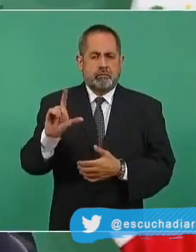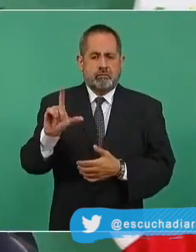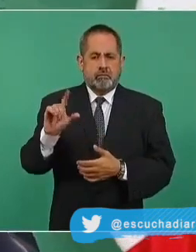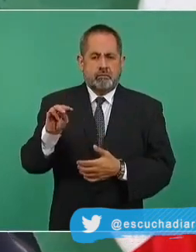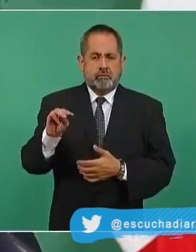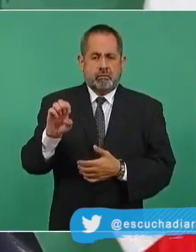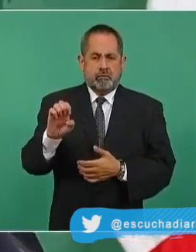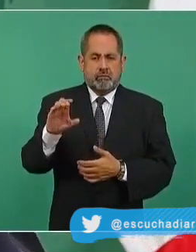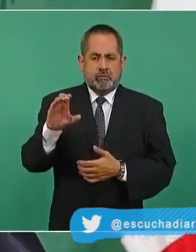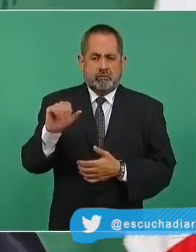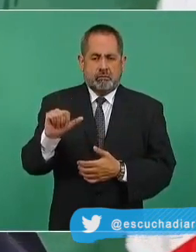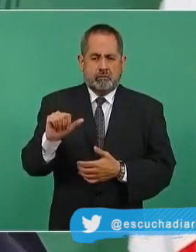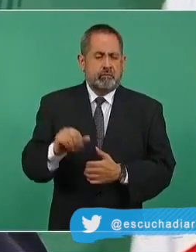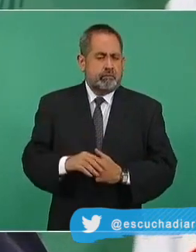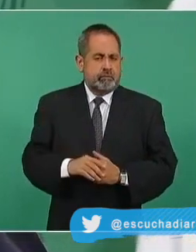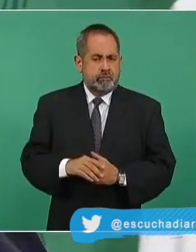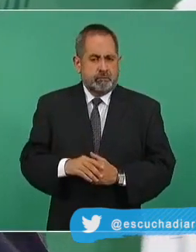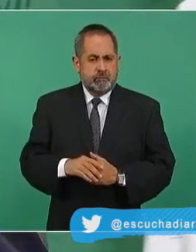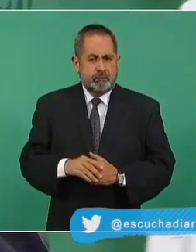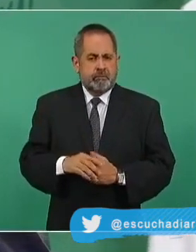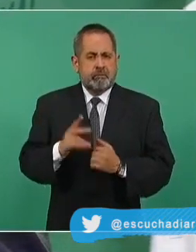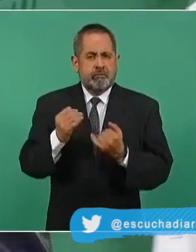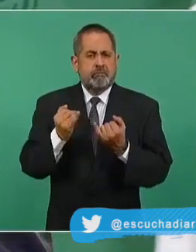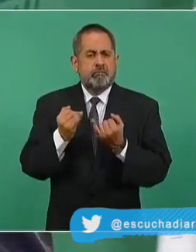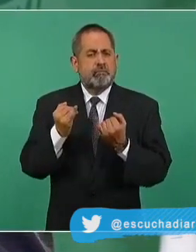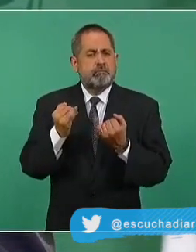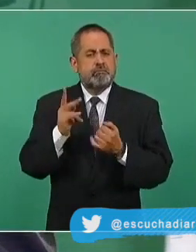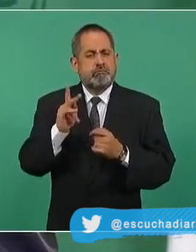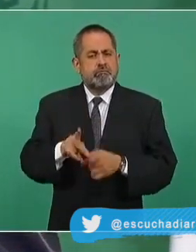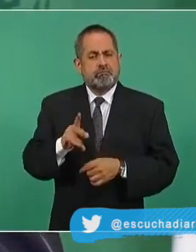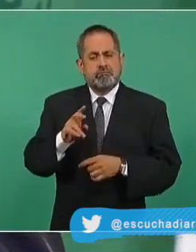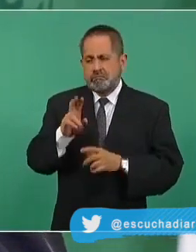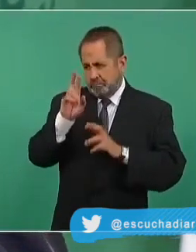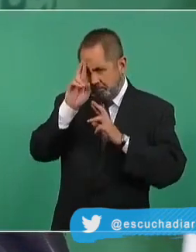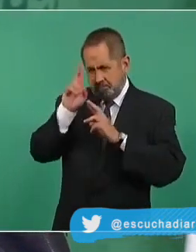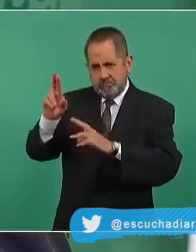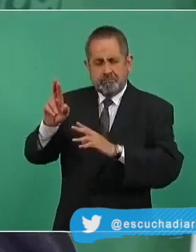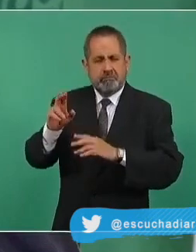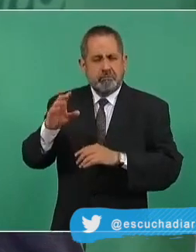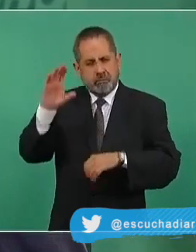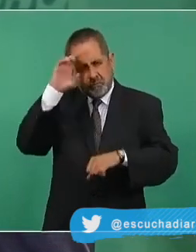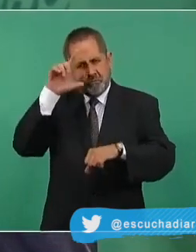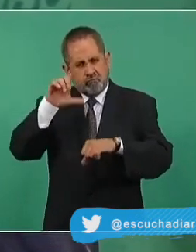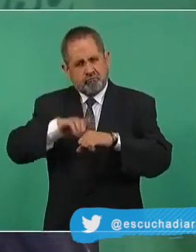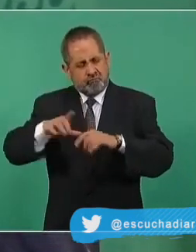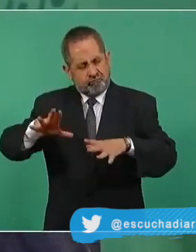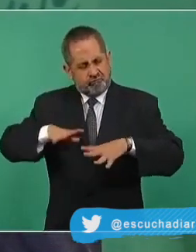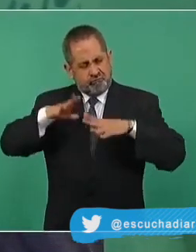como homenaje a la cultura madre.